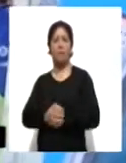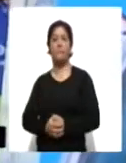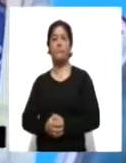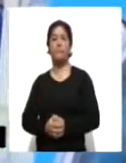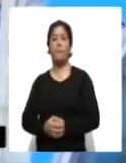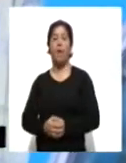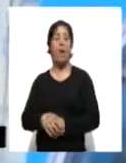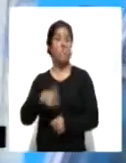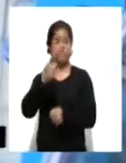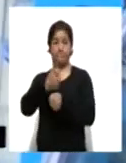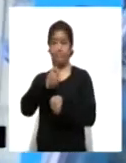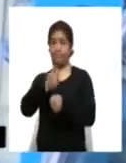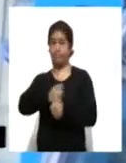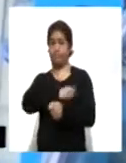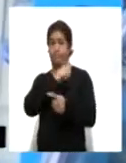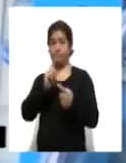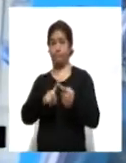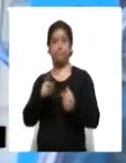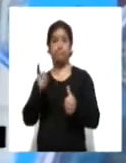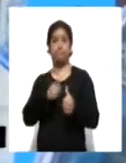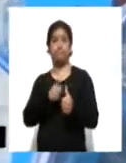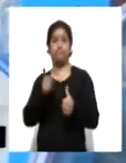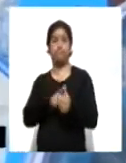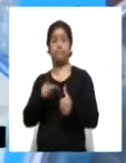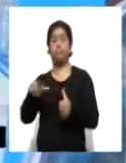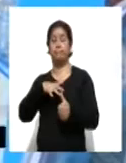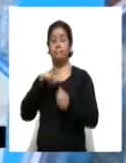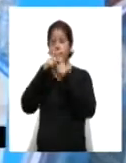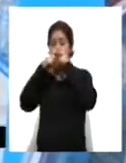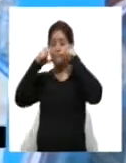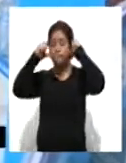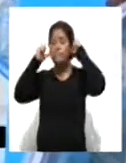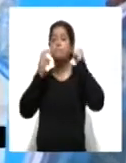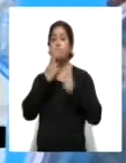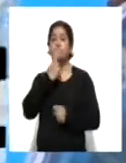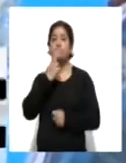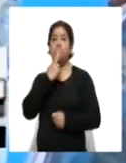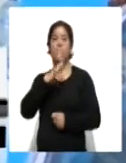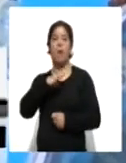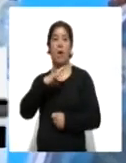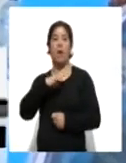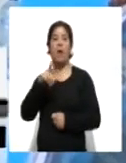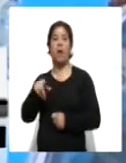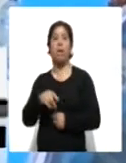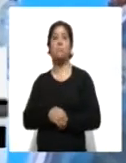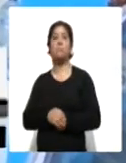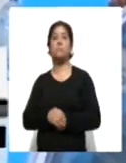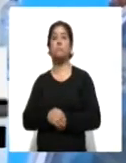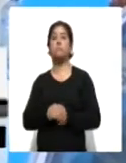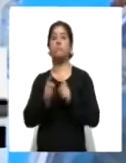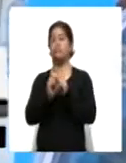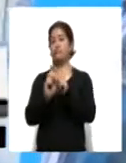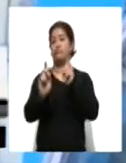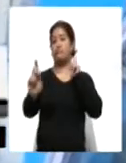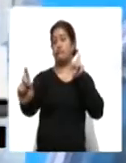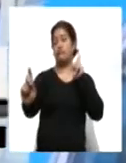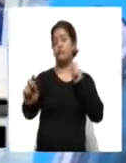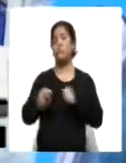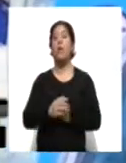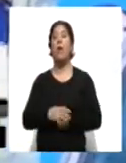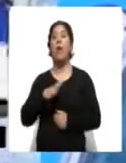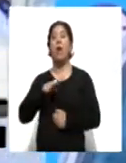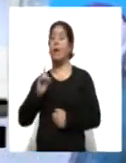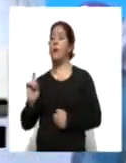Primordialmente que las personas entren con cubrebocas, tenemos el filtro de las distancias, el filtro de entrada y salida